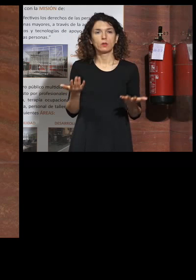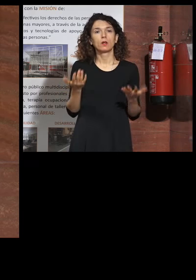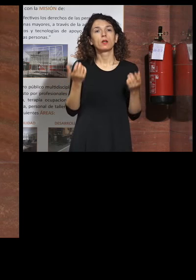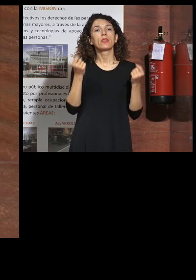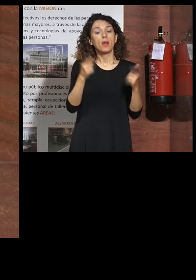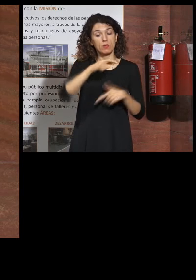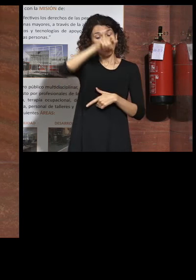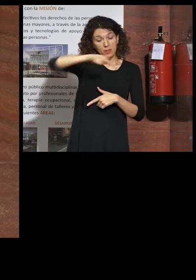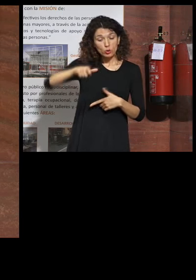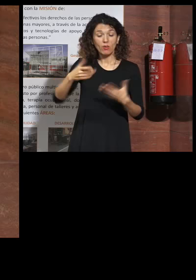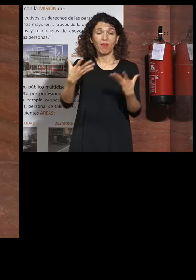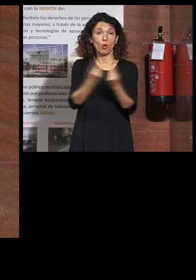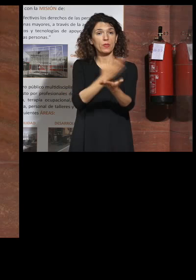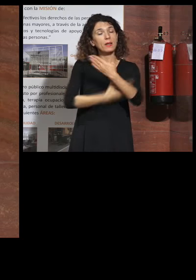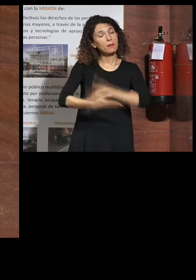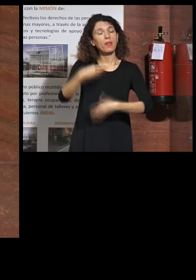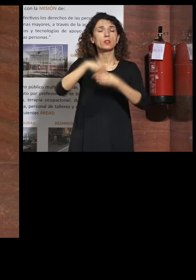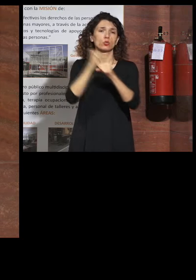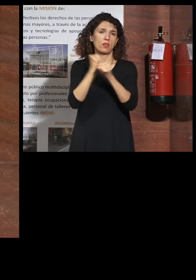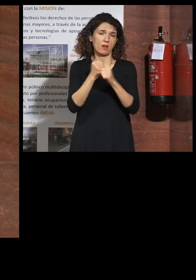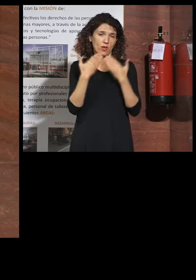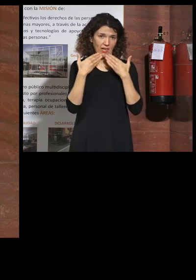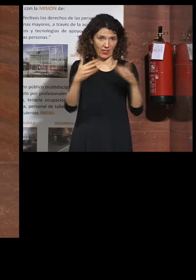permitir que una persona con discapacidad pudiera trabajar gracias